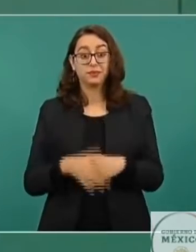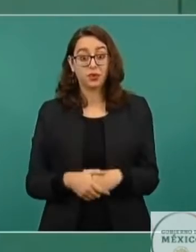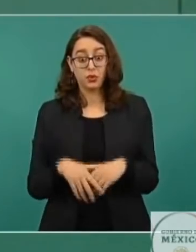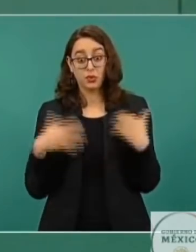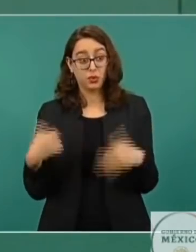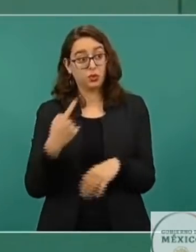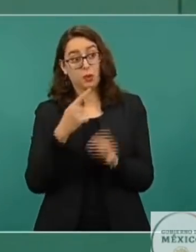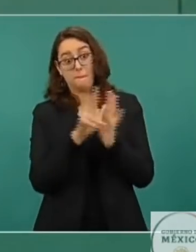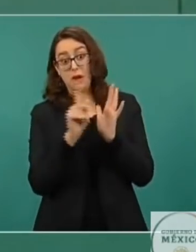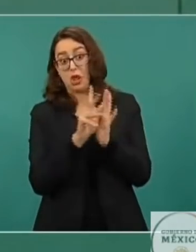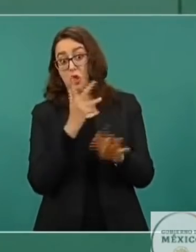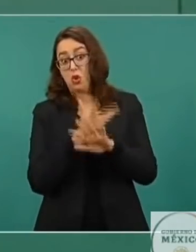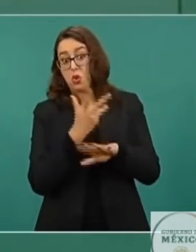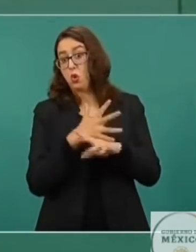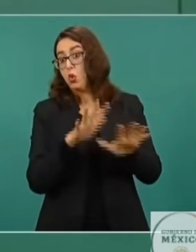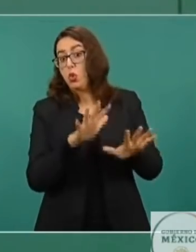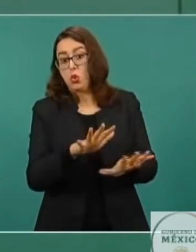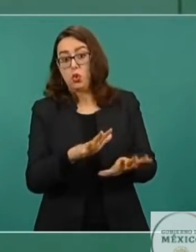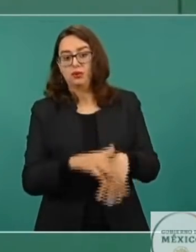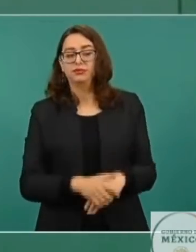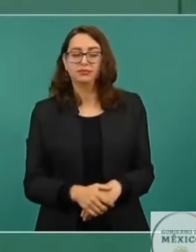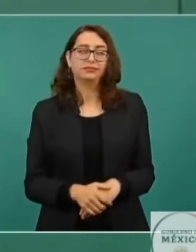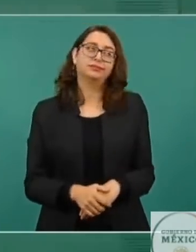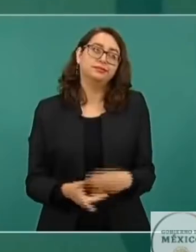Journal. Pues, en todos lados